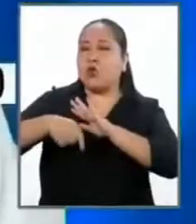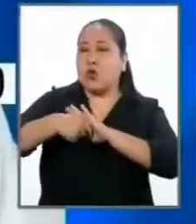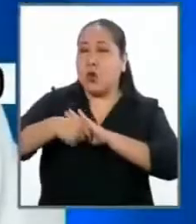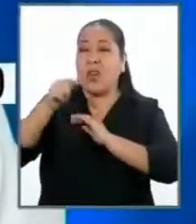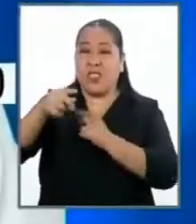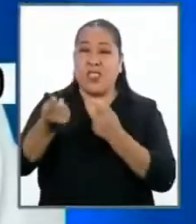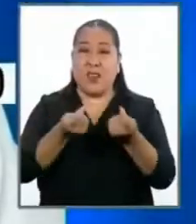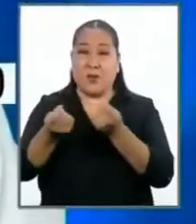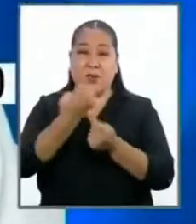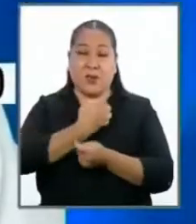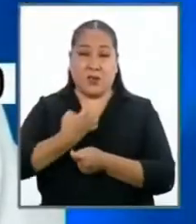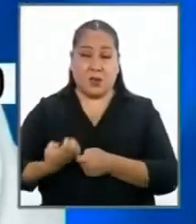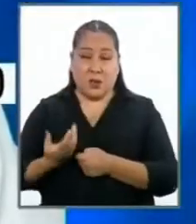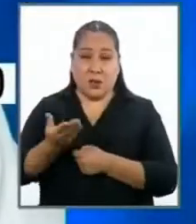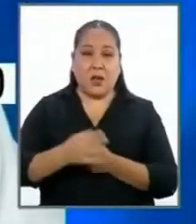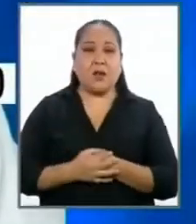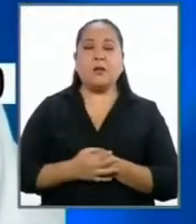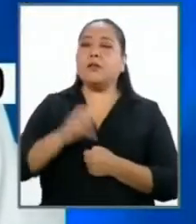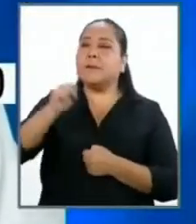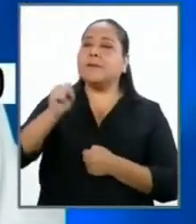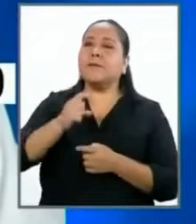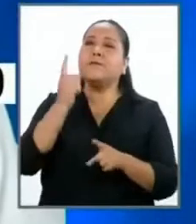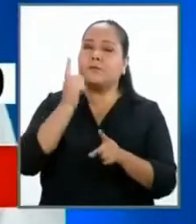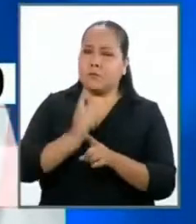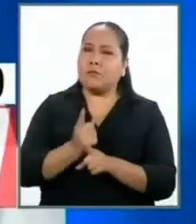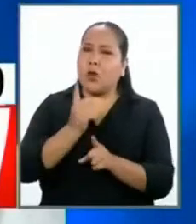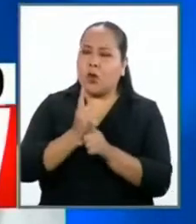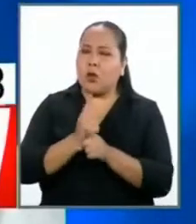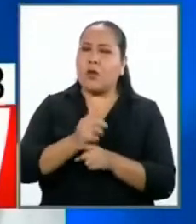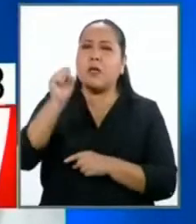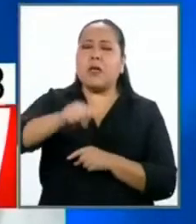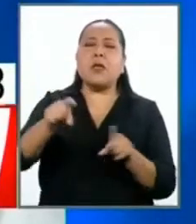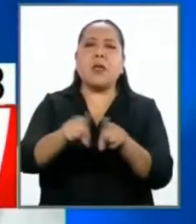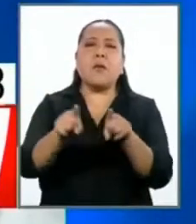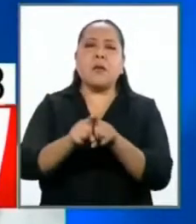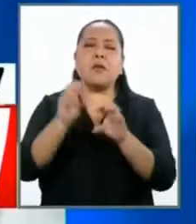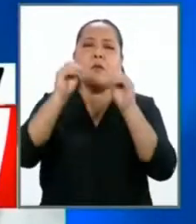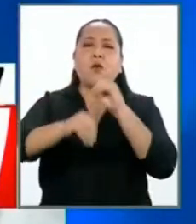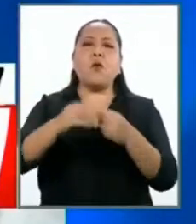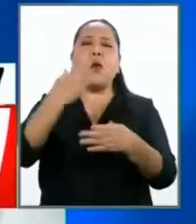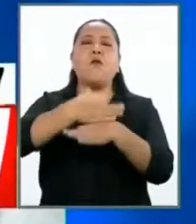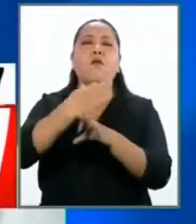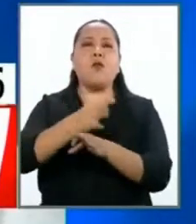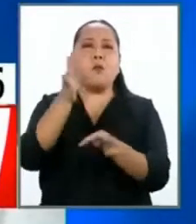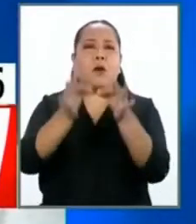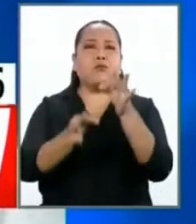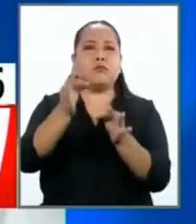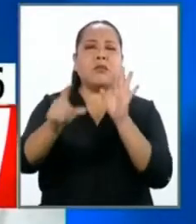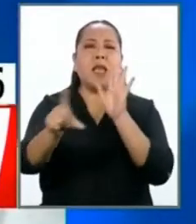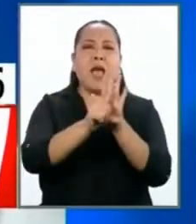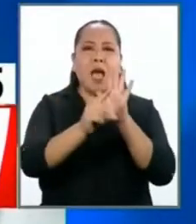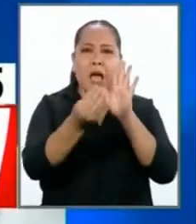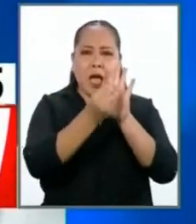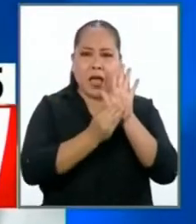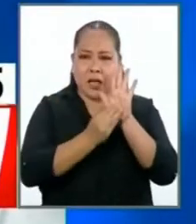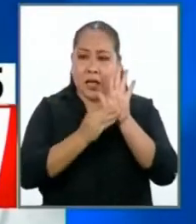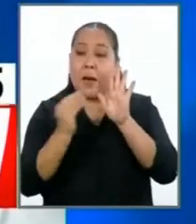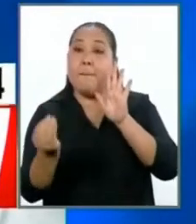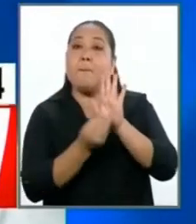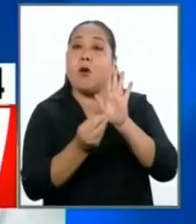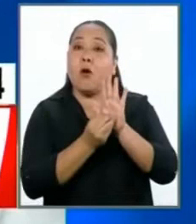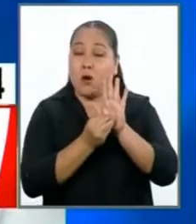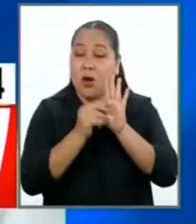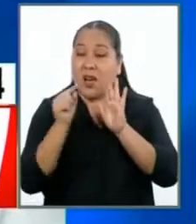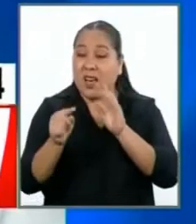Así es, y que también se implemente un sistema legal que tipifique como delitos